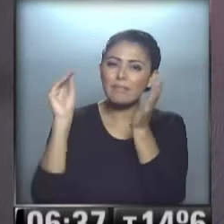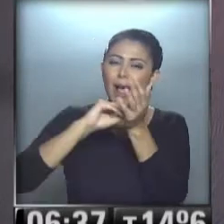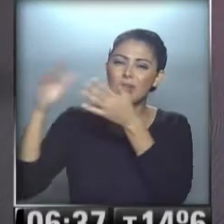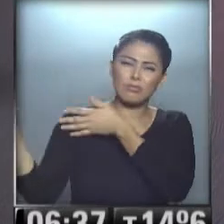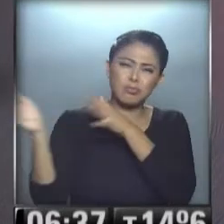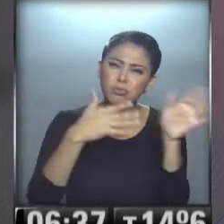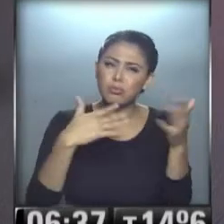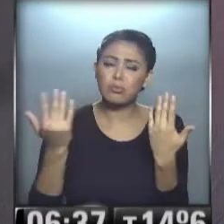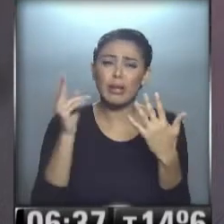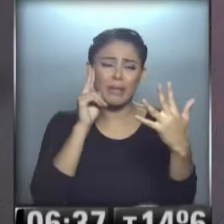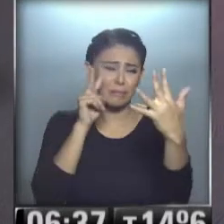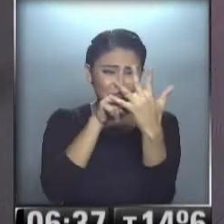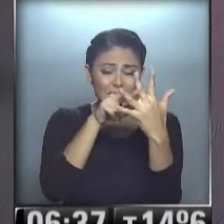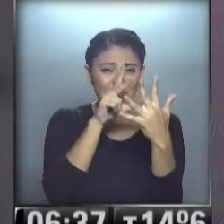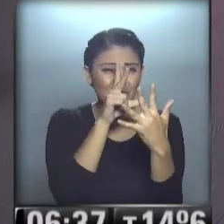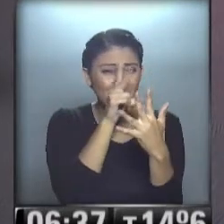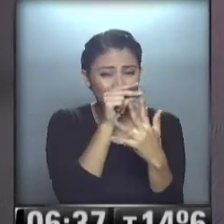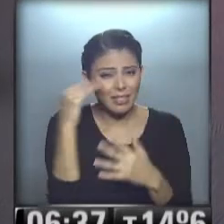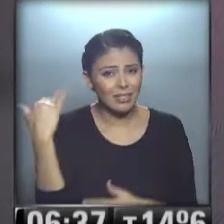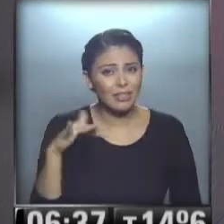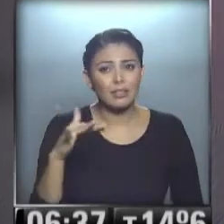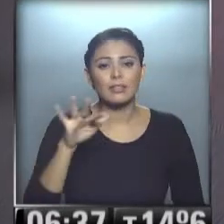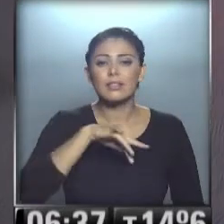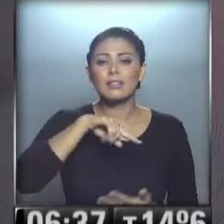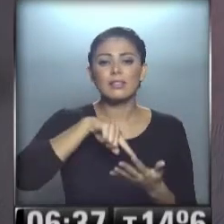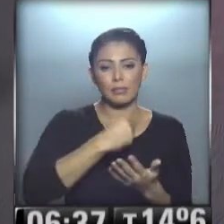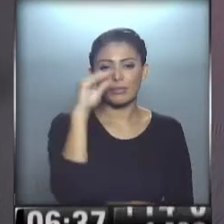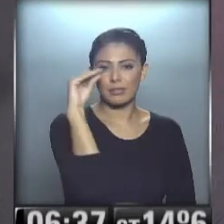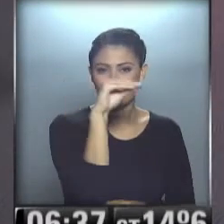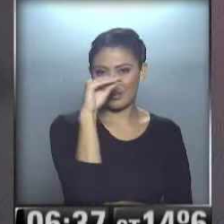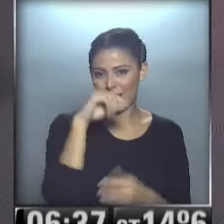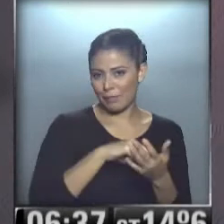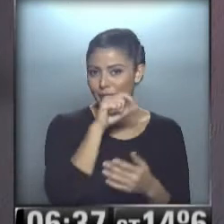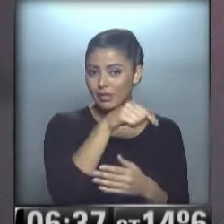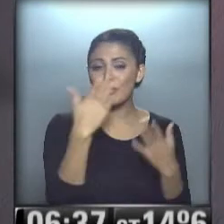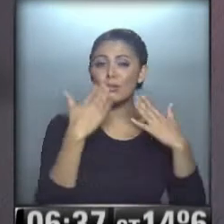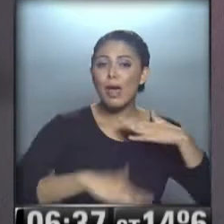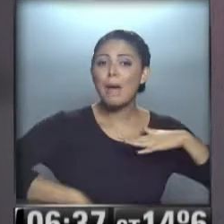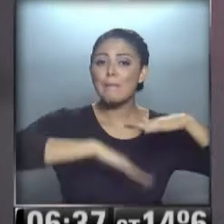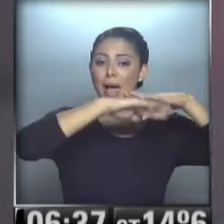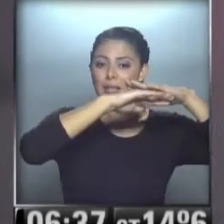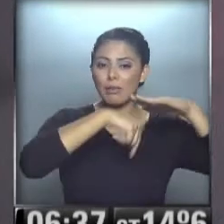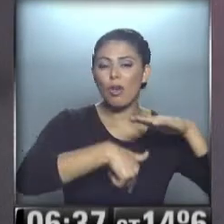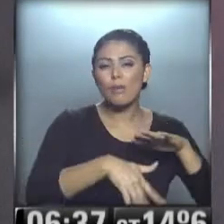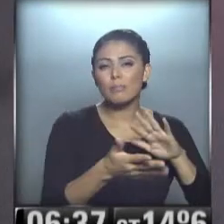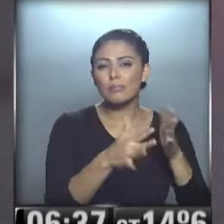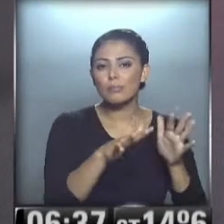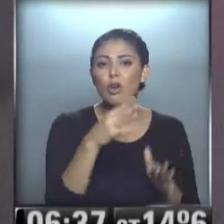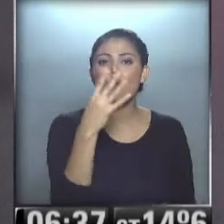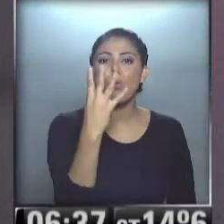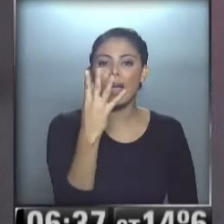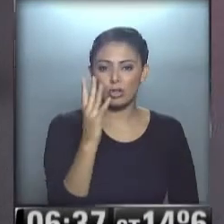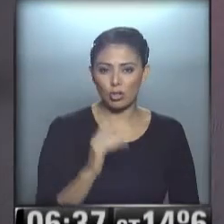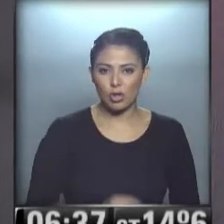reduce muchísimo la visibilidad. Para Río Gallegos, la temperatura máxima prevista para hoy... ...del orden de los cuatro